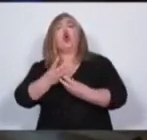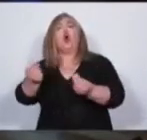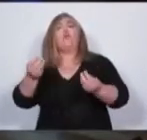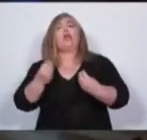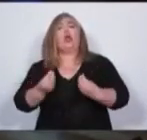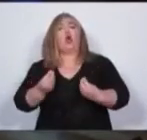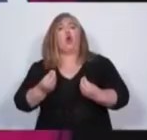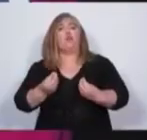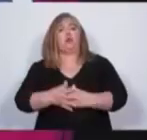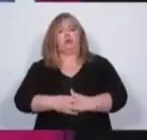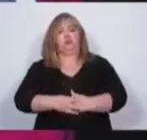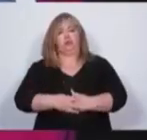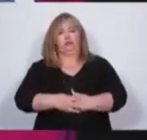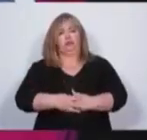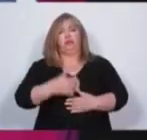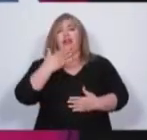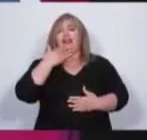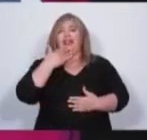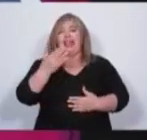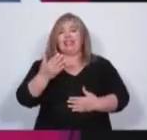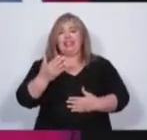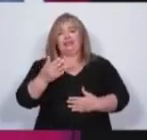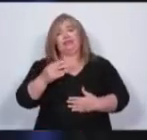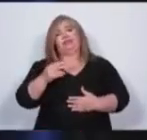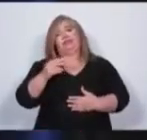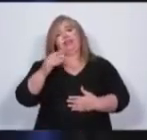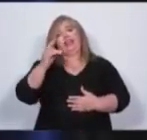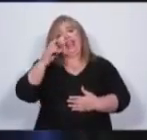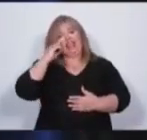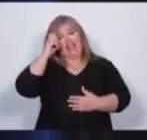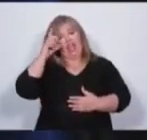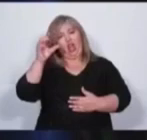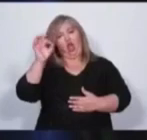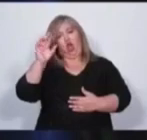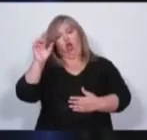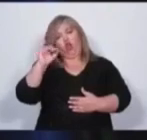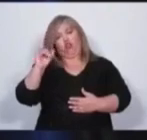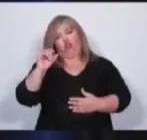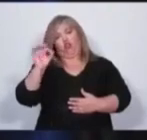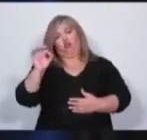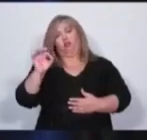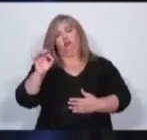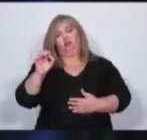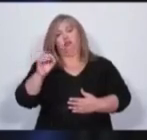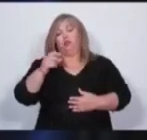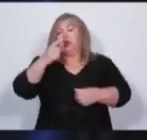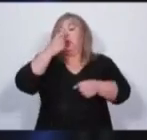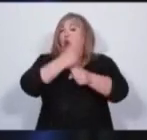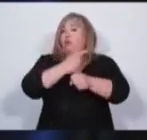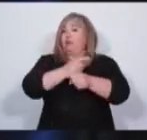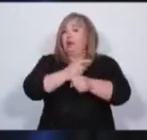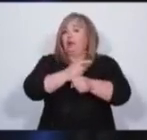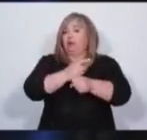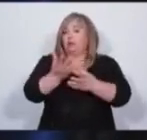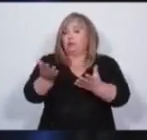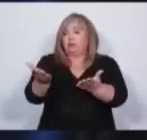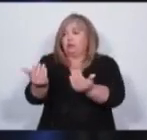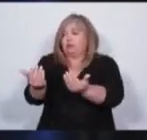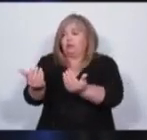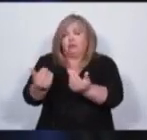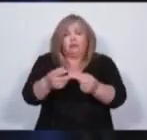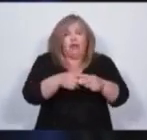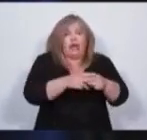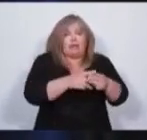Gracias. Candidata sigue Daniel Orozco. Lo primero que tenemos que tener es herramientas. Herramientas en donde la participación